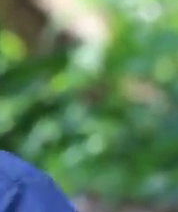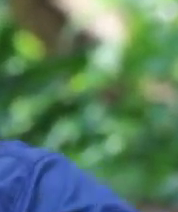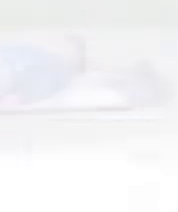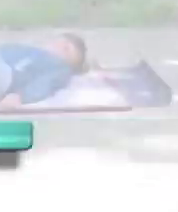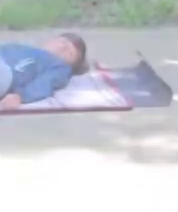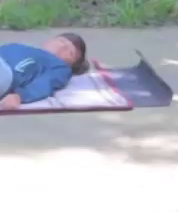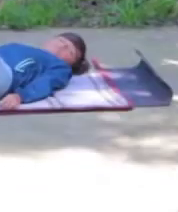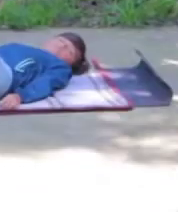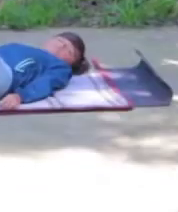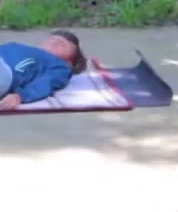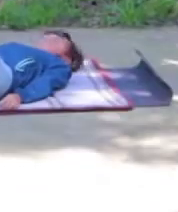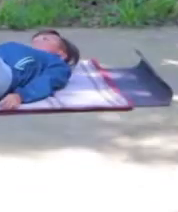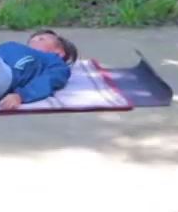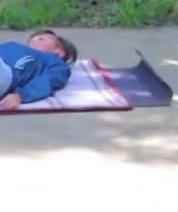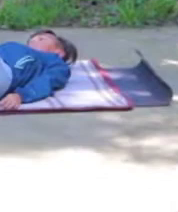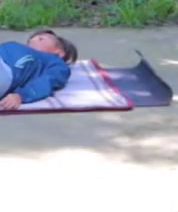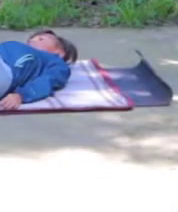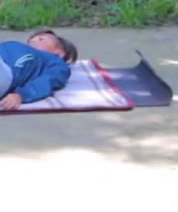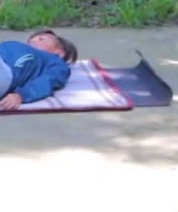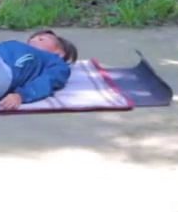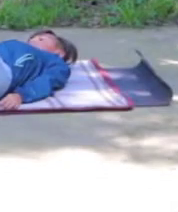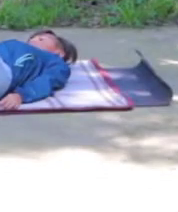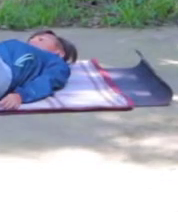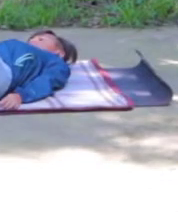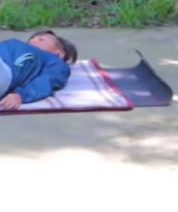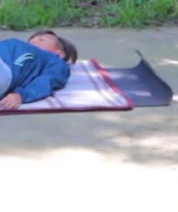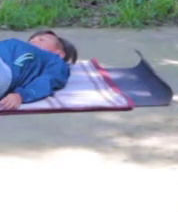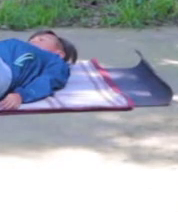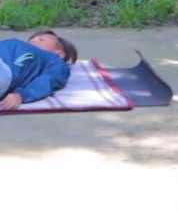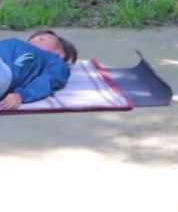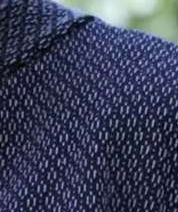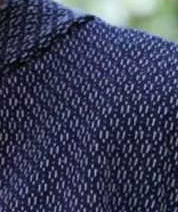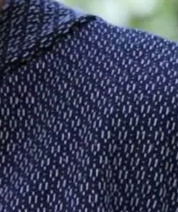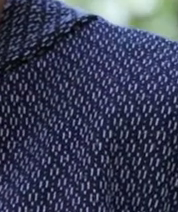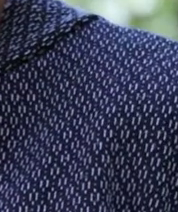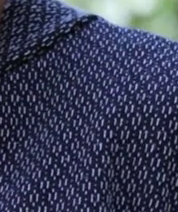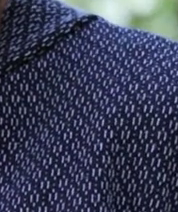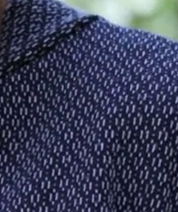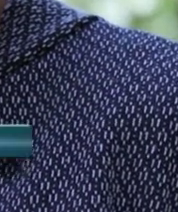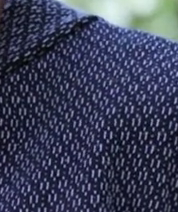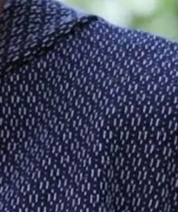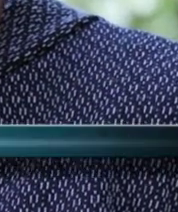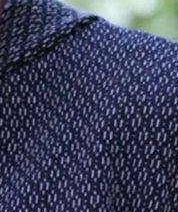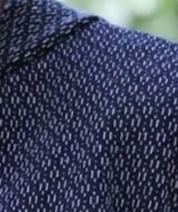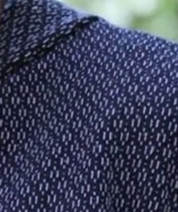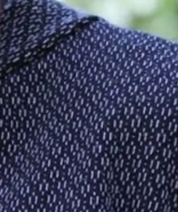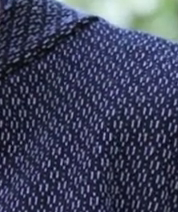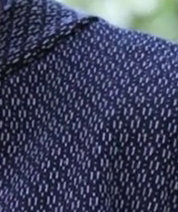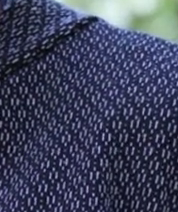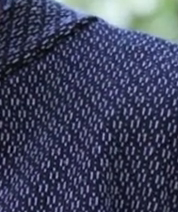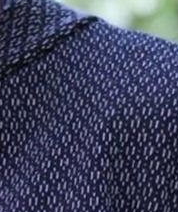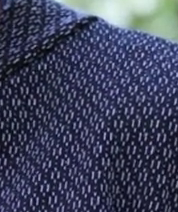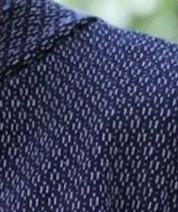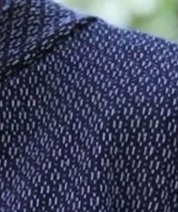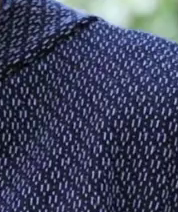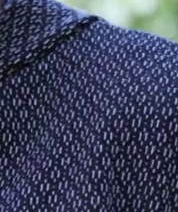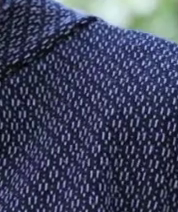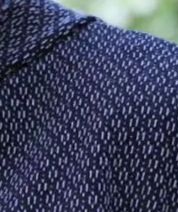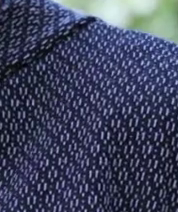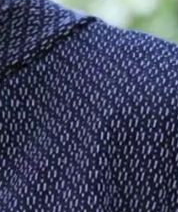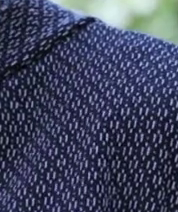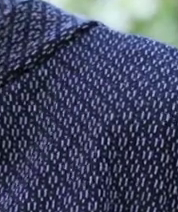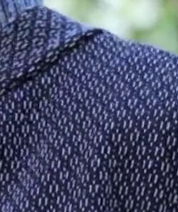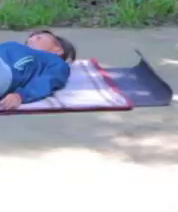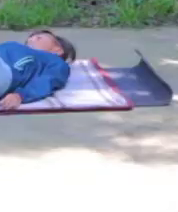abajo. Elevación de cadera para trabajar el glúteo. Nos vamos a acostar con, flexionando las